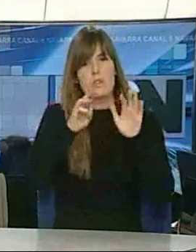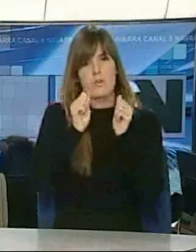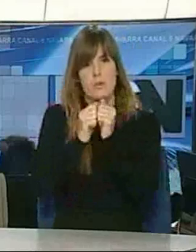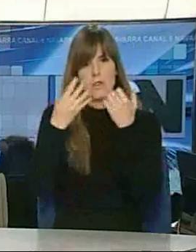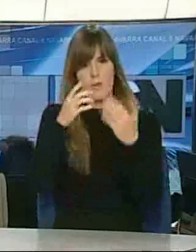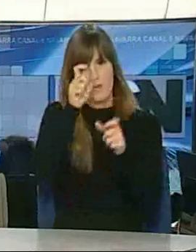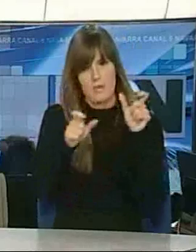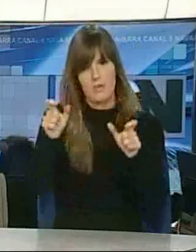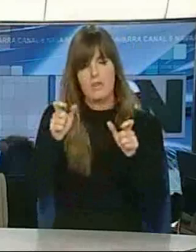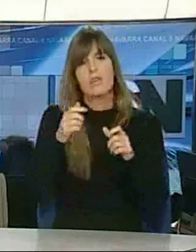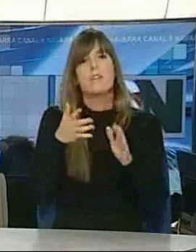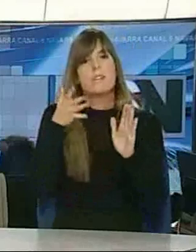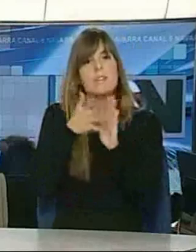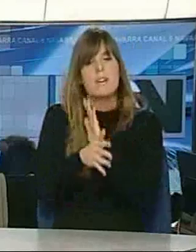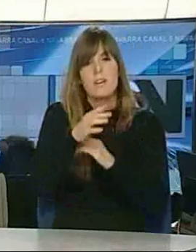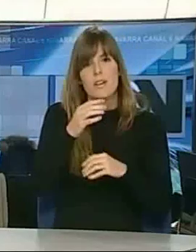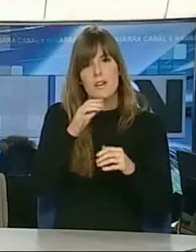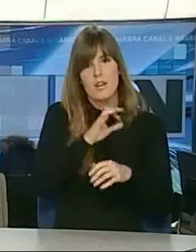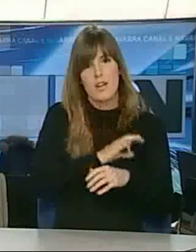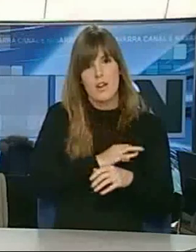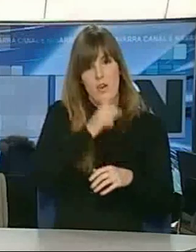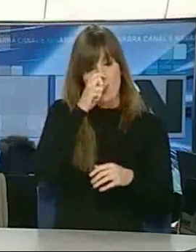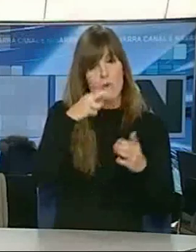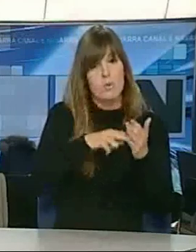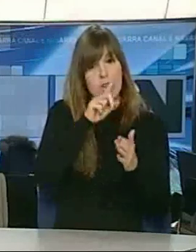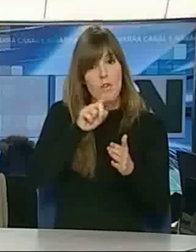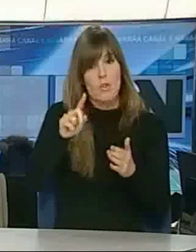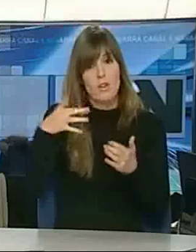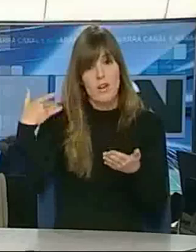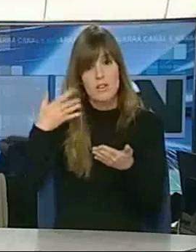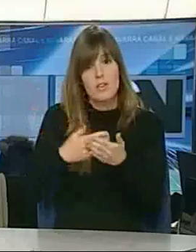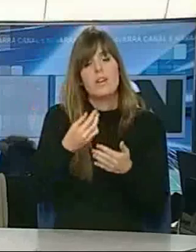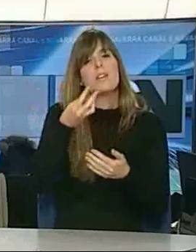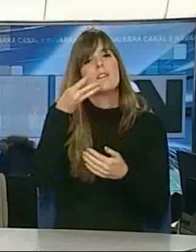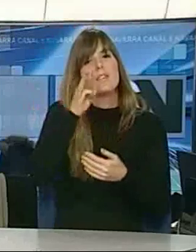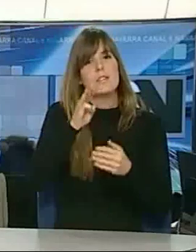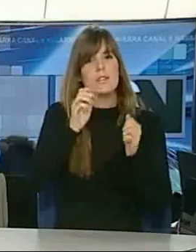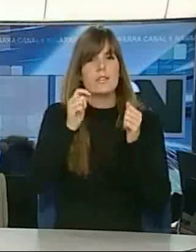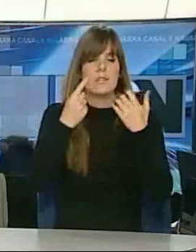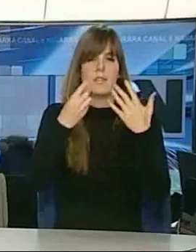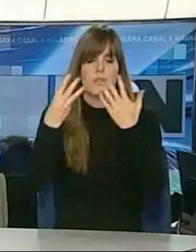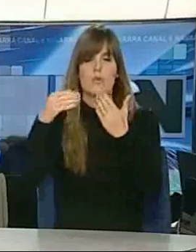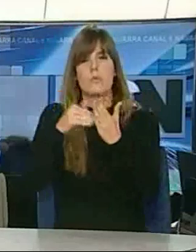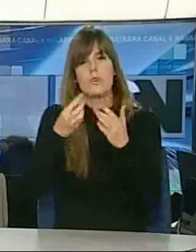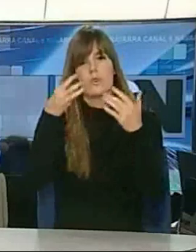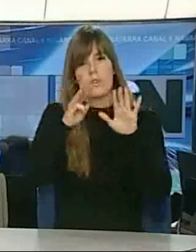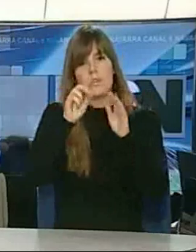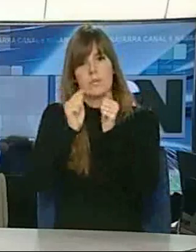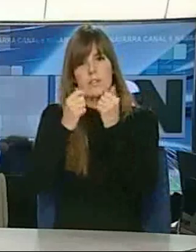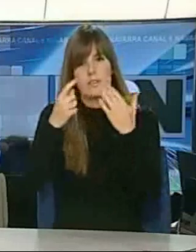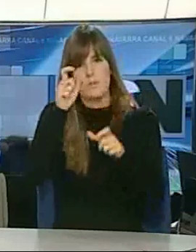En tasa interanual desde enero de 2011 el paro ha aumentado en 368.826 personas.